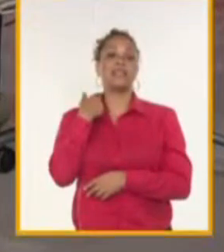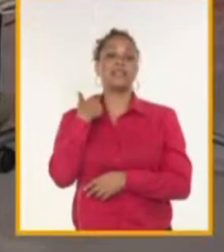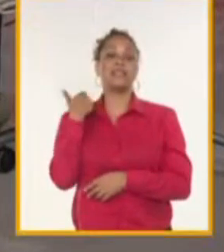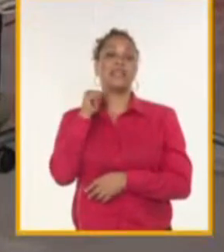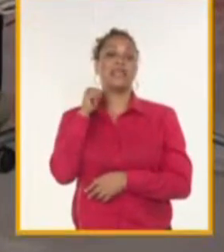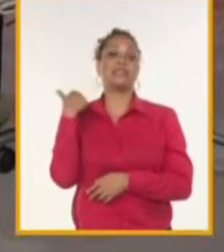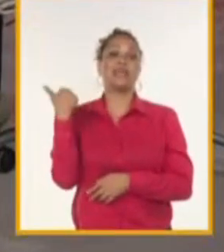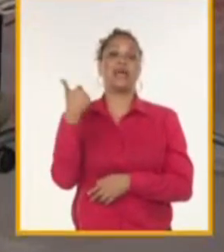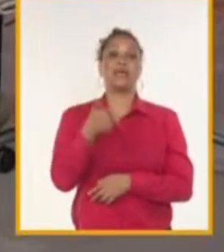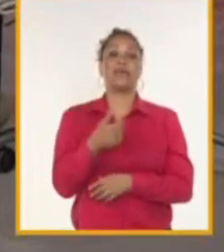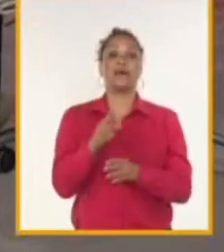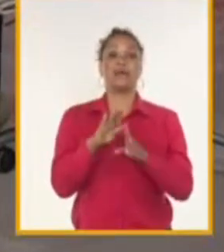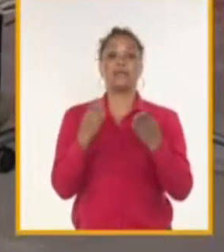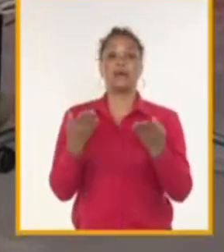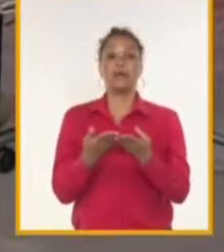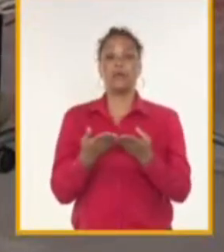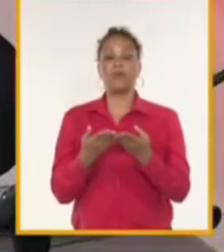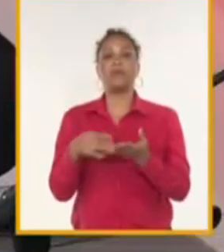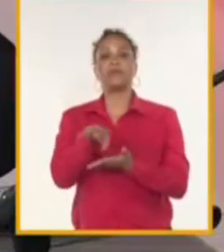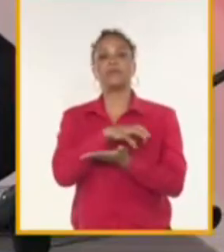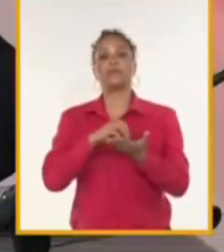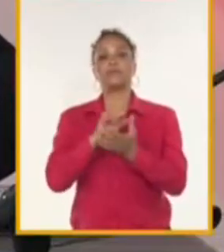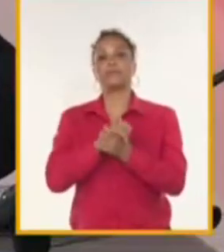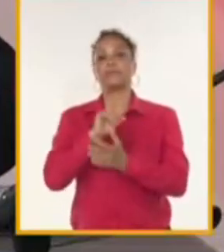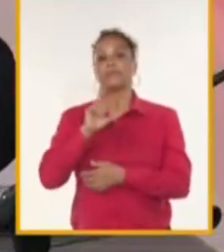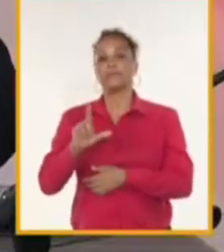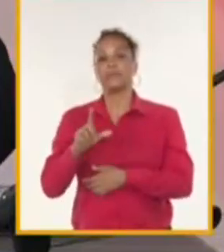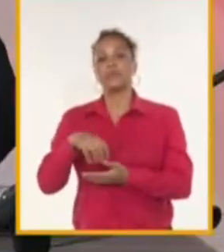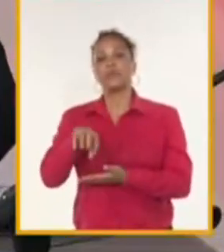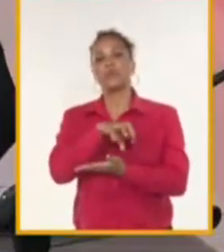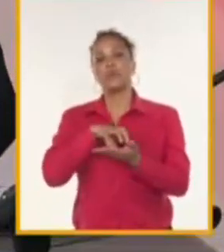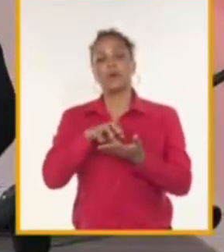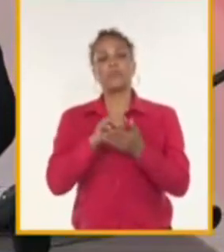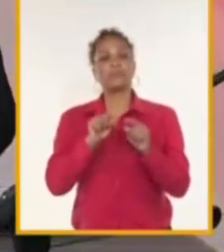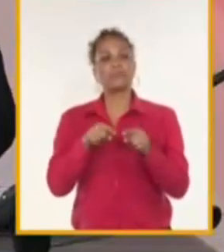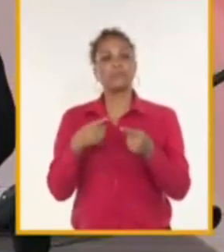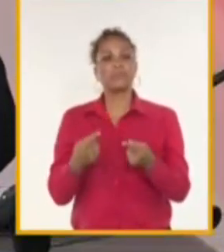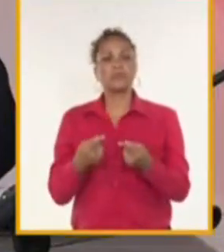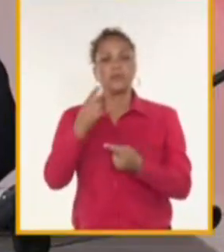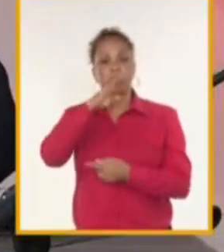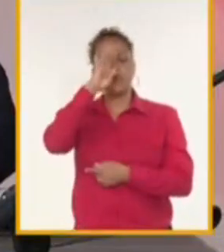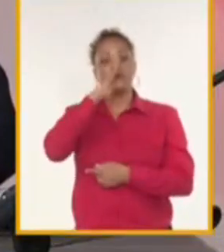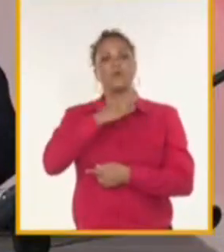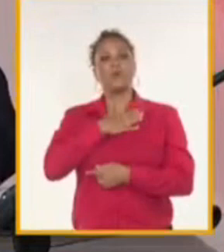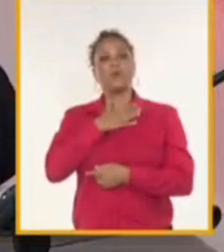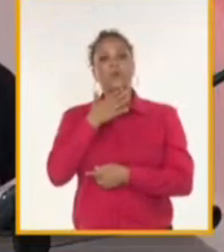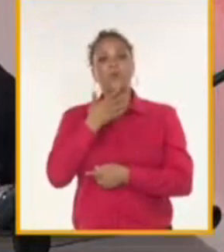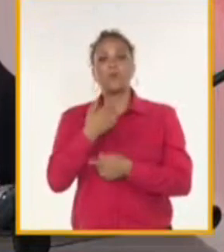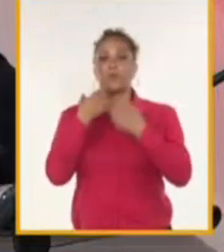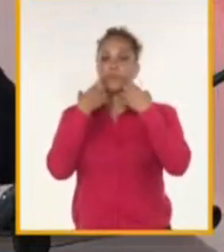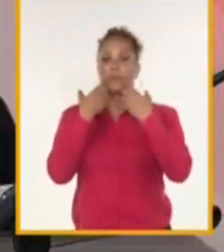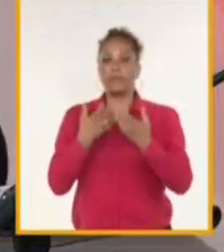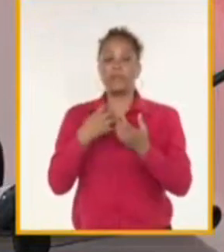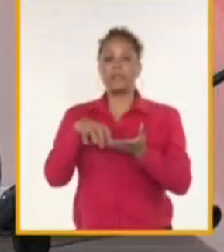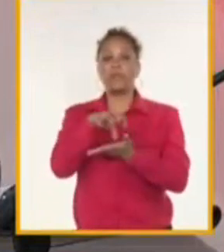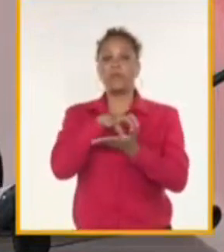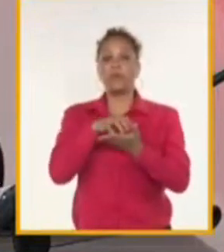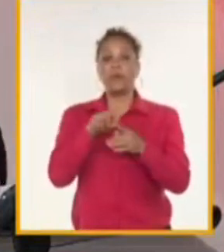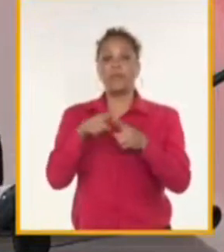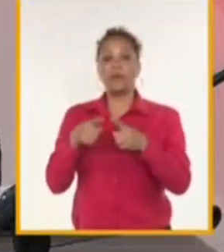la zona especial de desarrollo, Mariel. Un lugar que, por supuesto, para el país tiene una enorme importancia y muchas